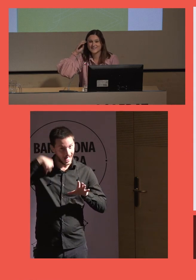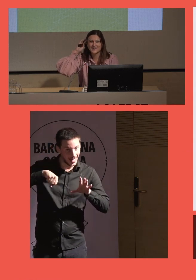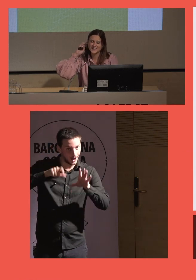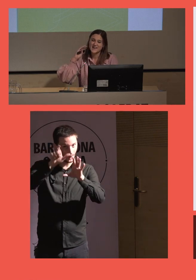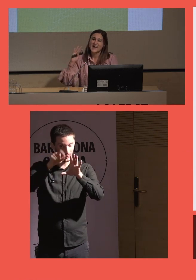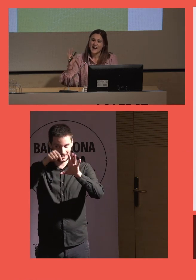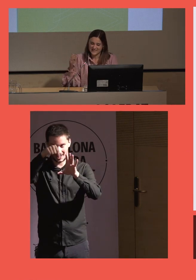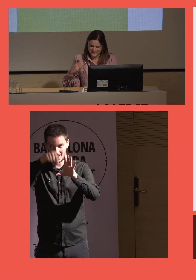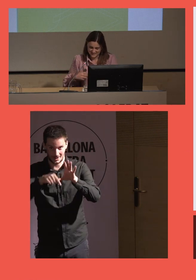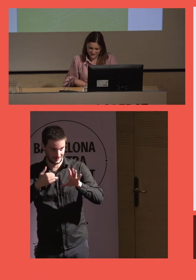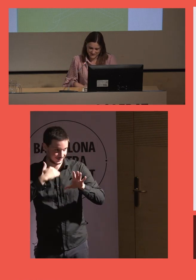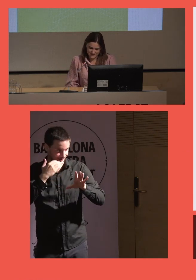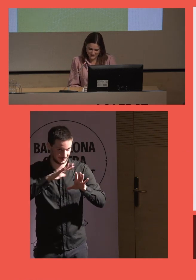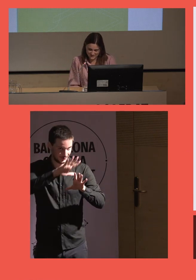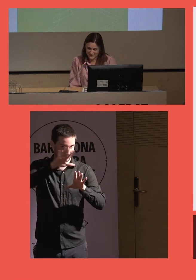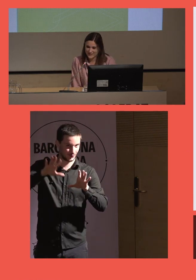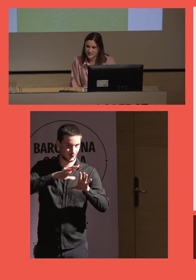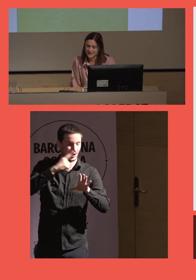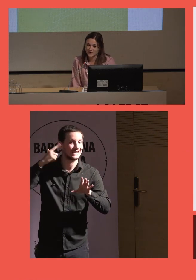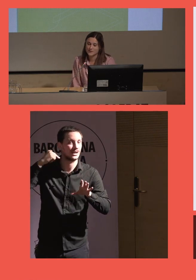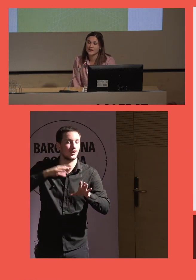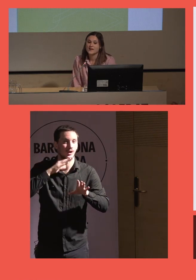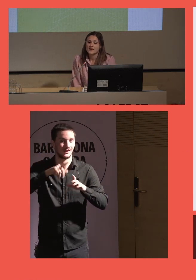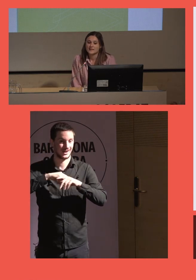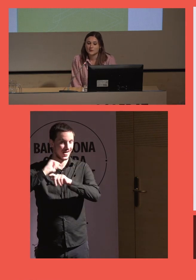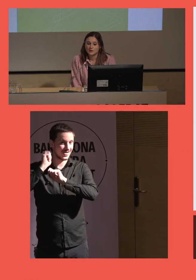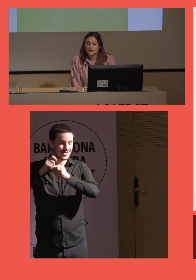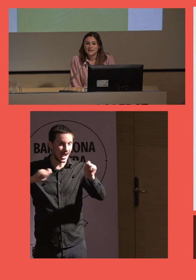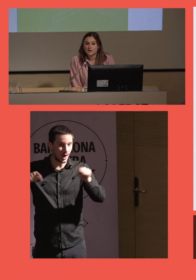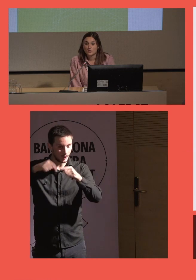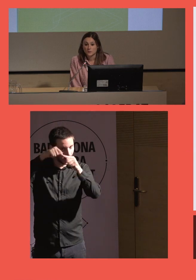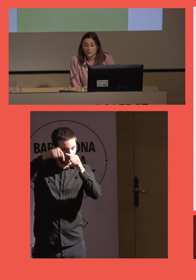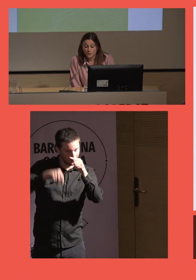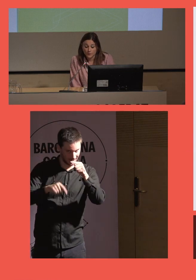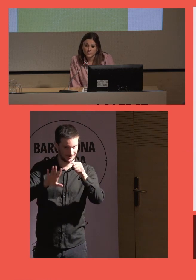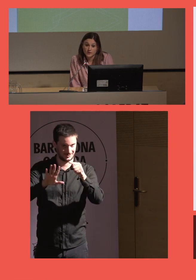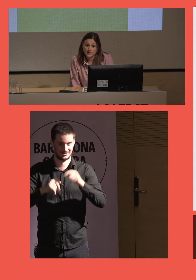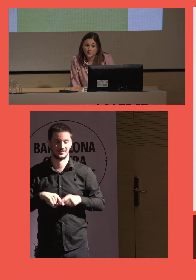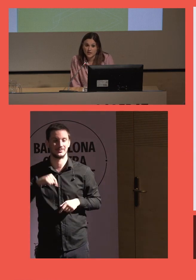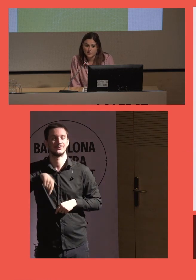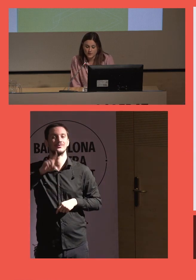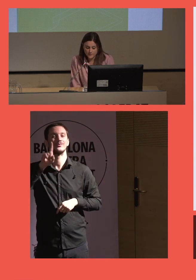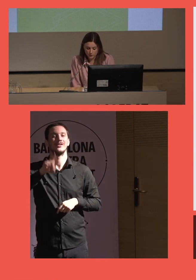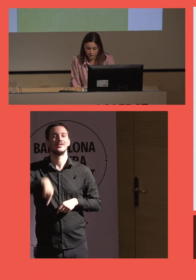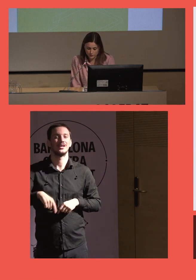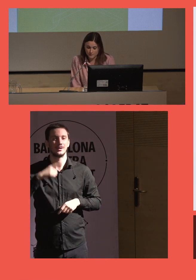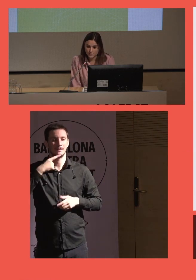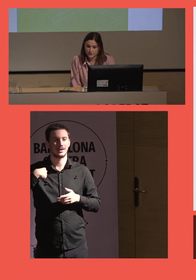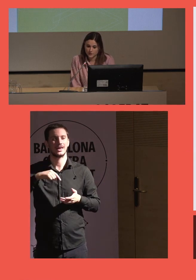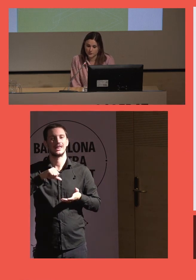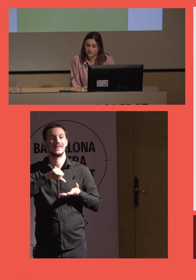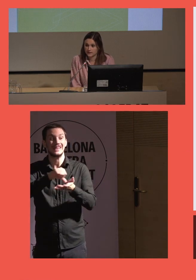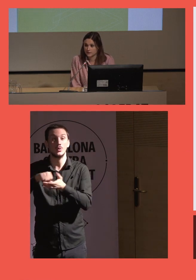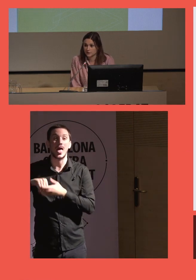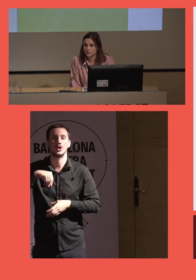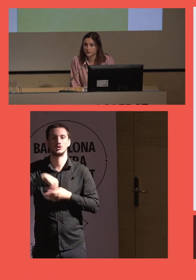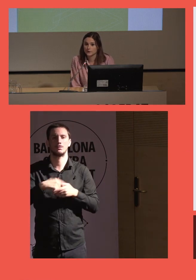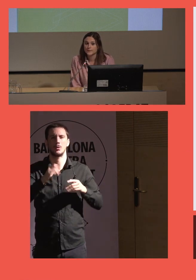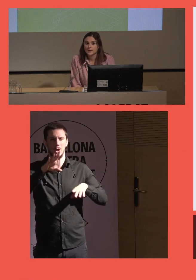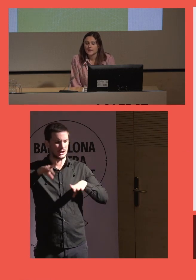baja, ¿no? Ahí está Teruel, justo debajo de Zaragoza. Teruel cuenta con muy poquita población, pero con un amplio